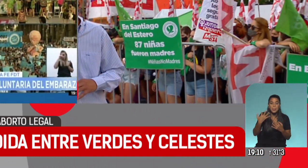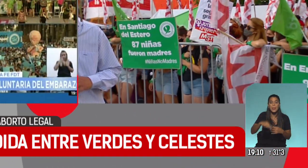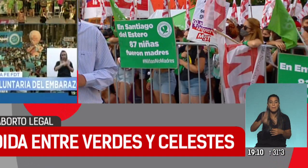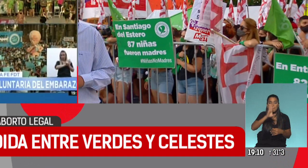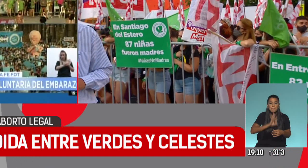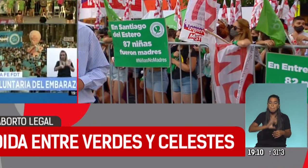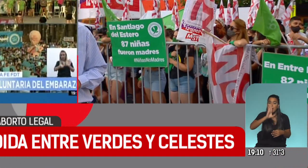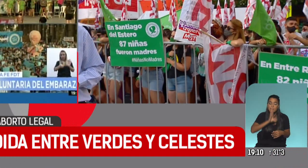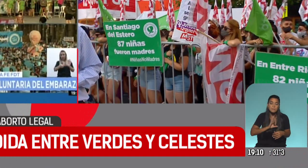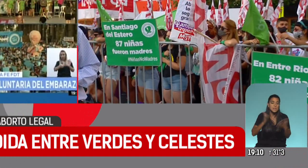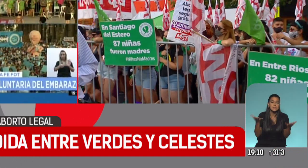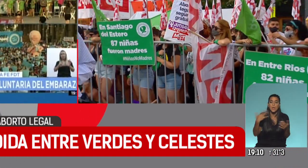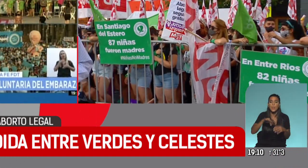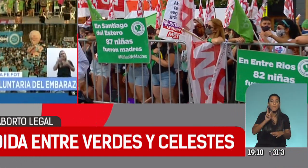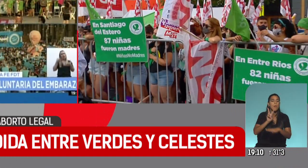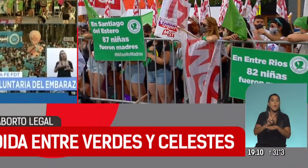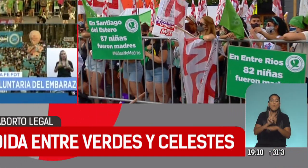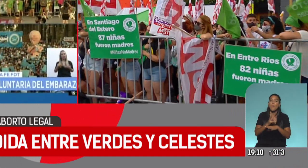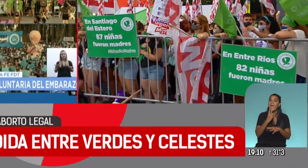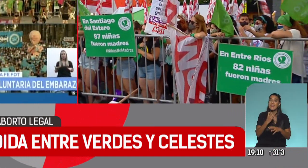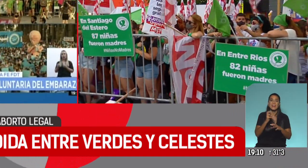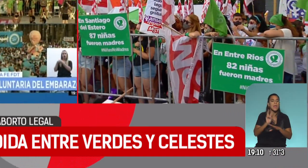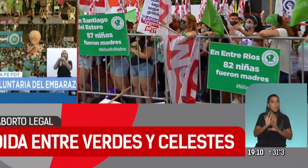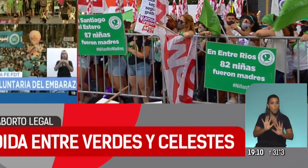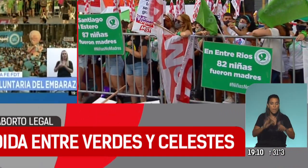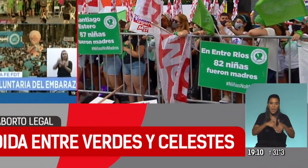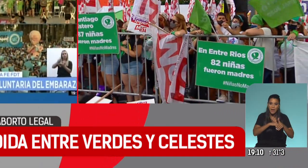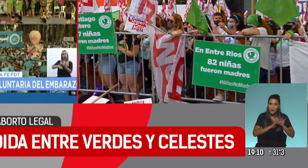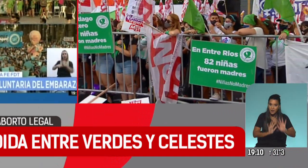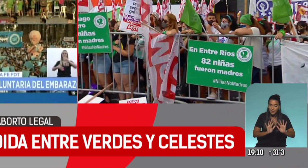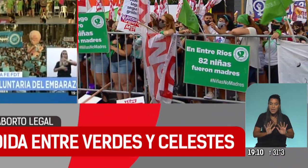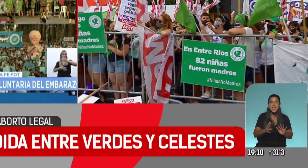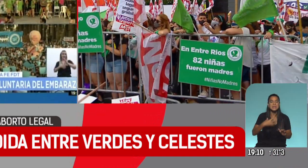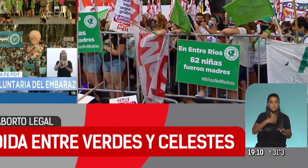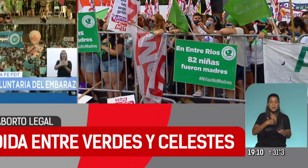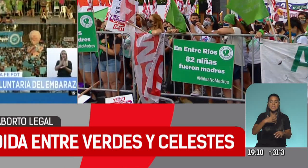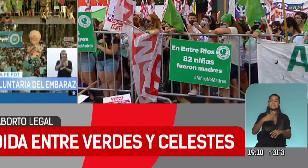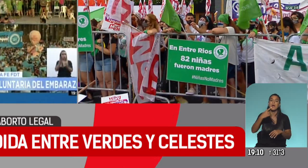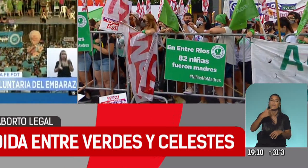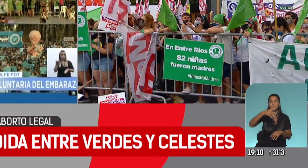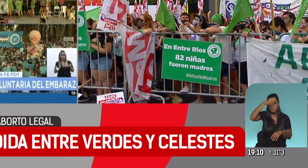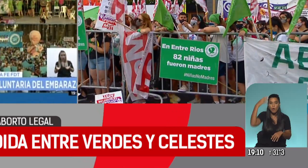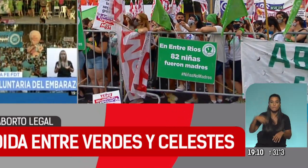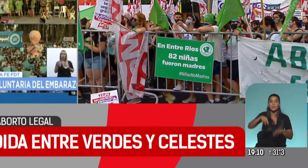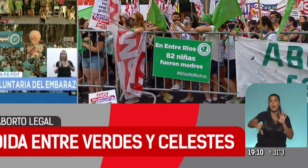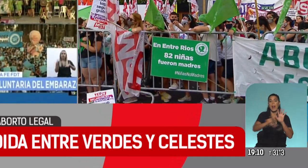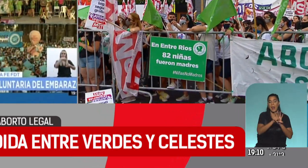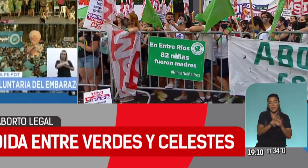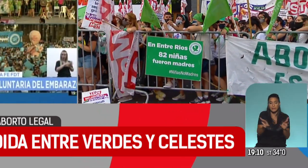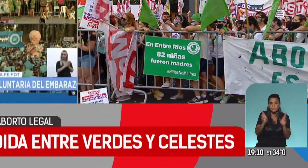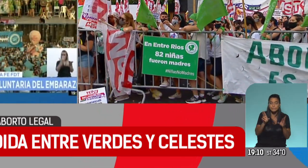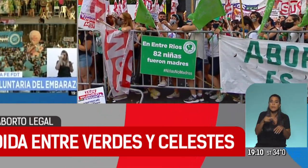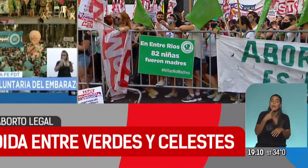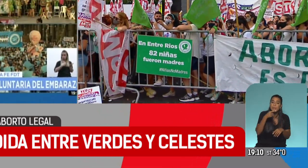mucha paciencia y que hay que cuidar las energías. Pero entienden y hay esperanza de que esta vez finalmente va a ser ley. Vos decías, Ariel, lo que había